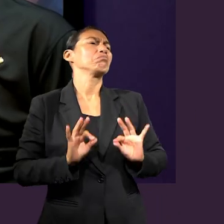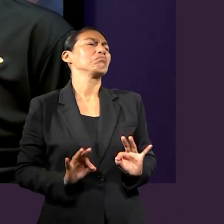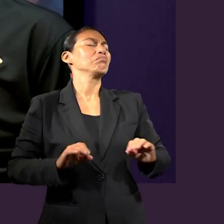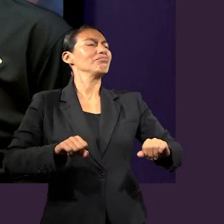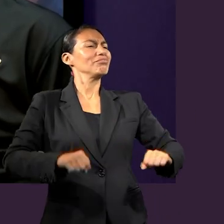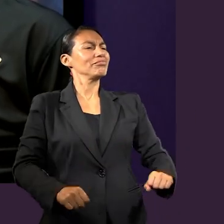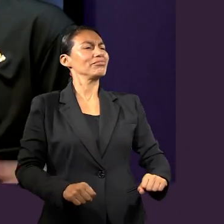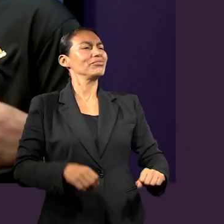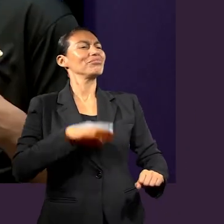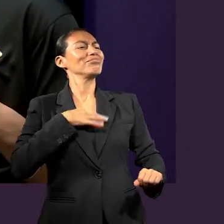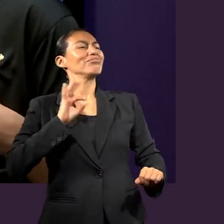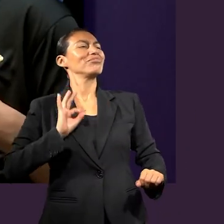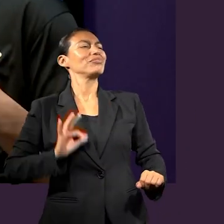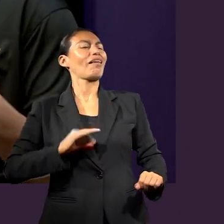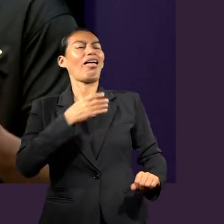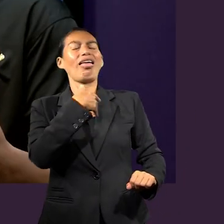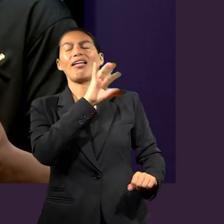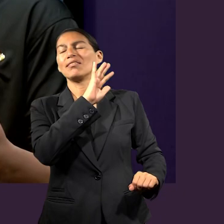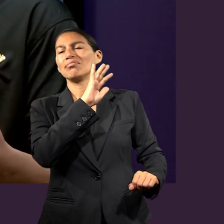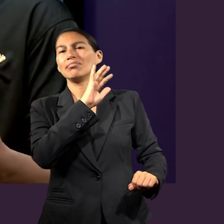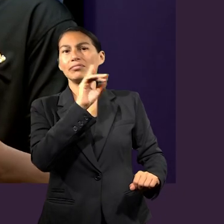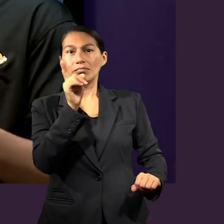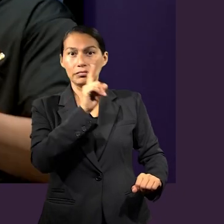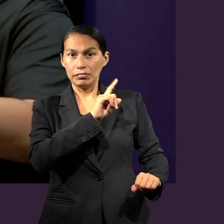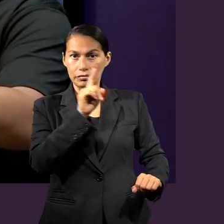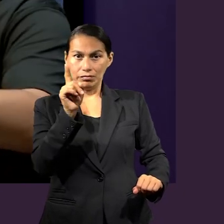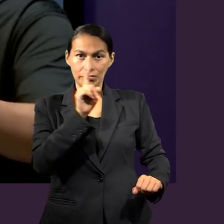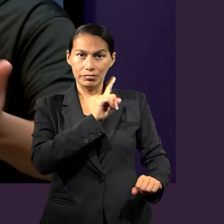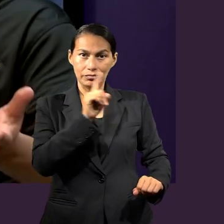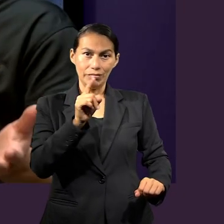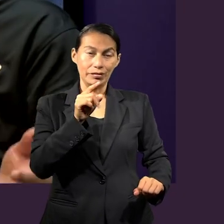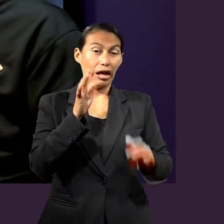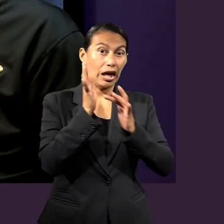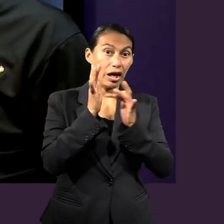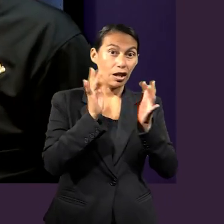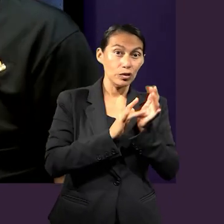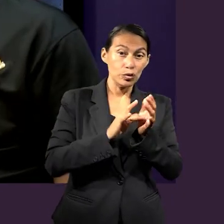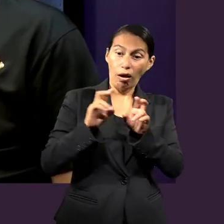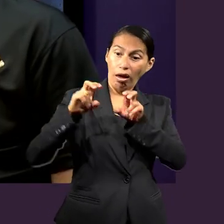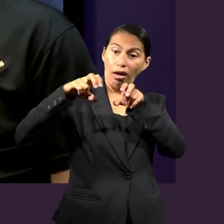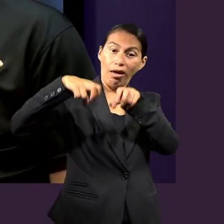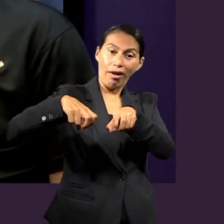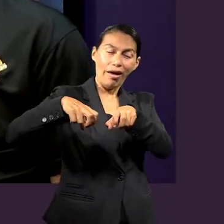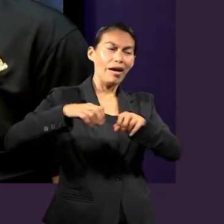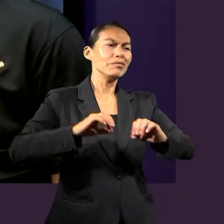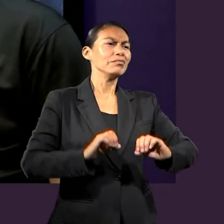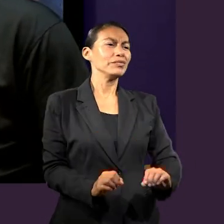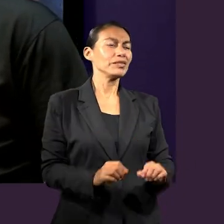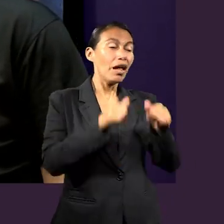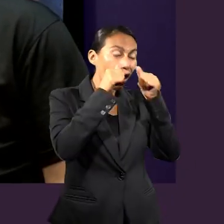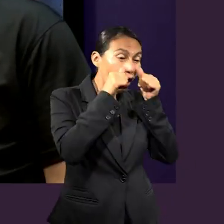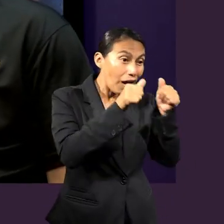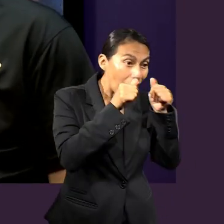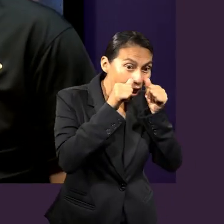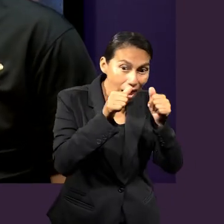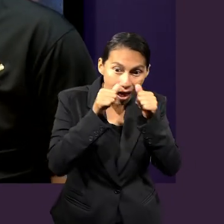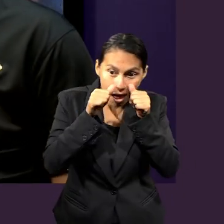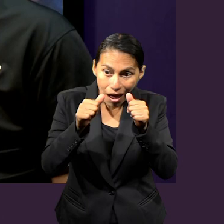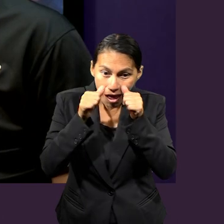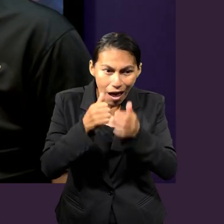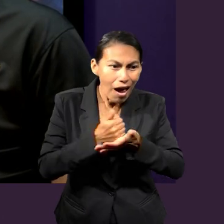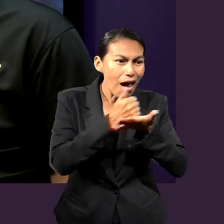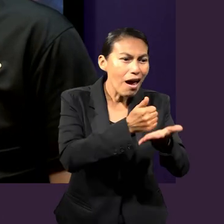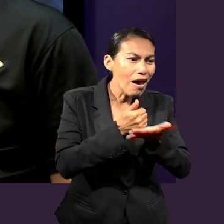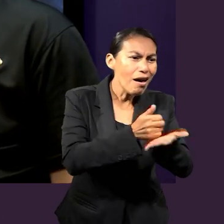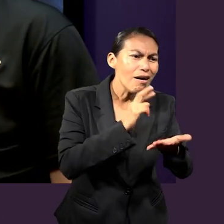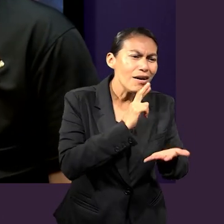ya estoy aquí, sino ese poder lo ejerce desde ese punto en favor de nosotros con los argumentos que tuvo en la cruz. Por eso la parte de